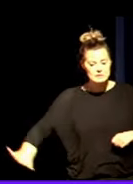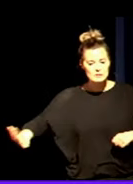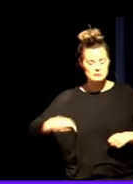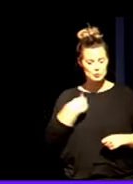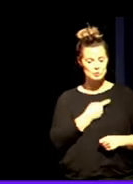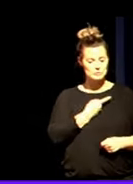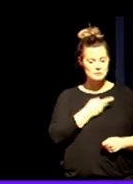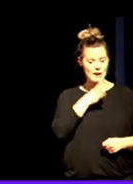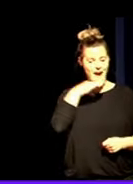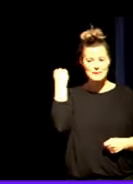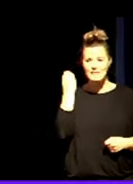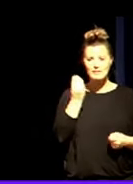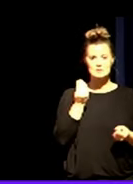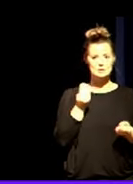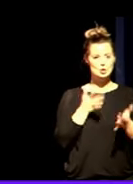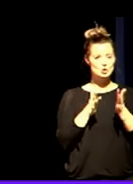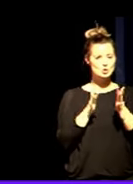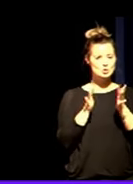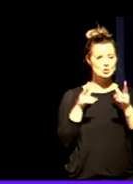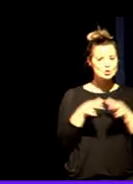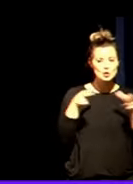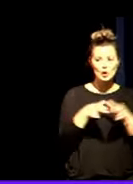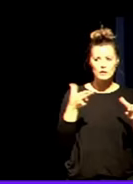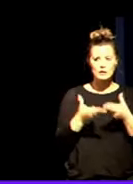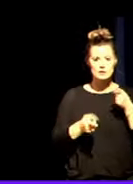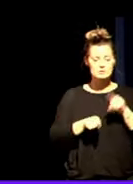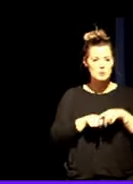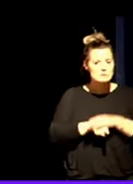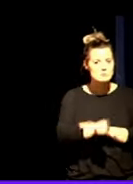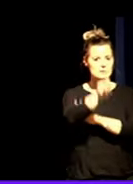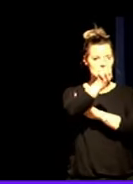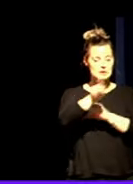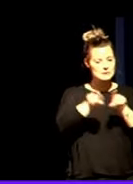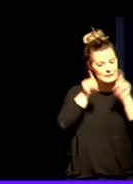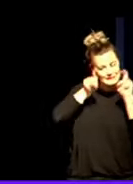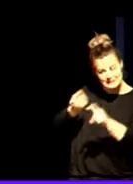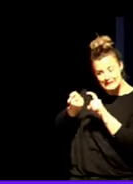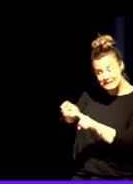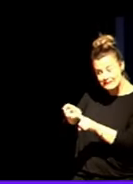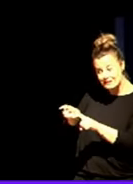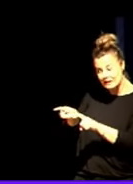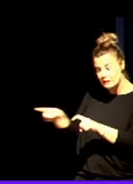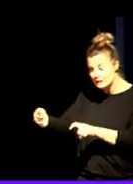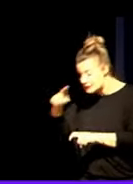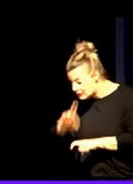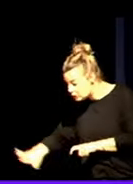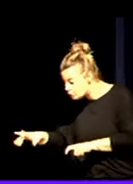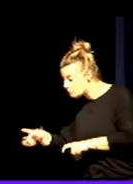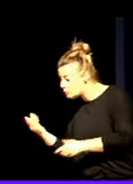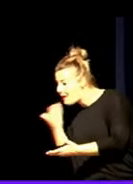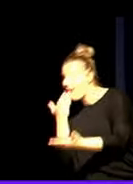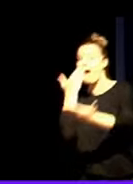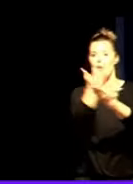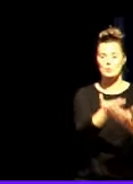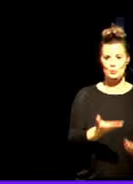de comunicación, habilidades sociales en esos niñas y niñas, les enseñemos a pedir ayuda, a saber reconocer amigos